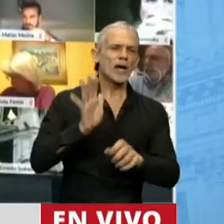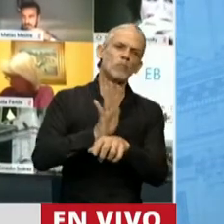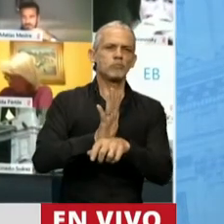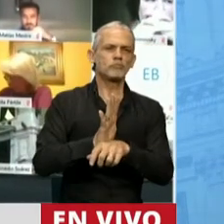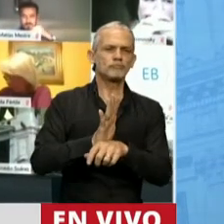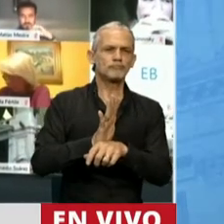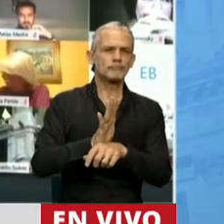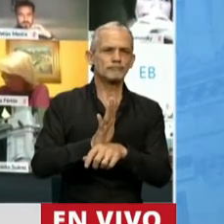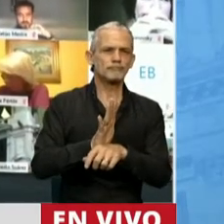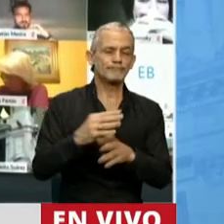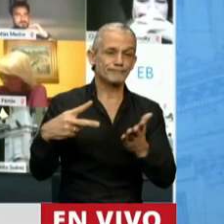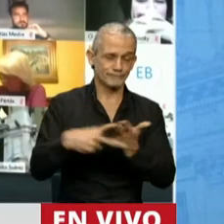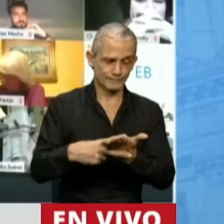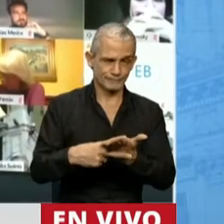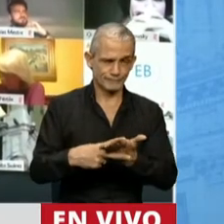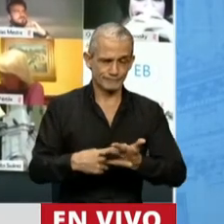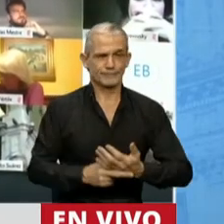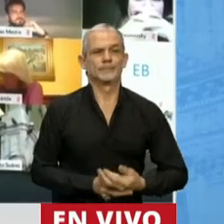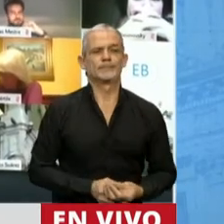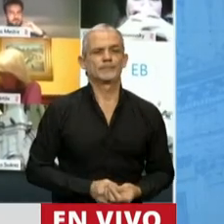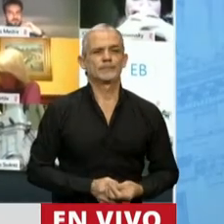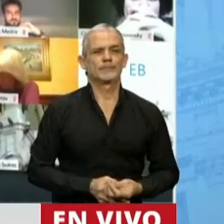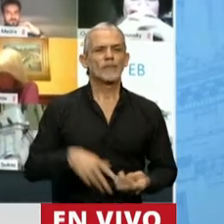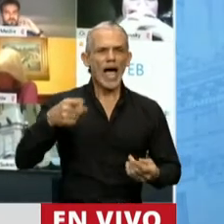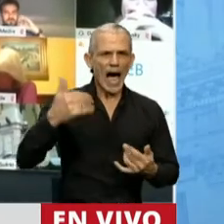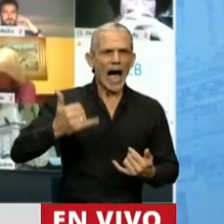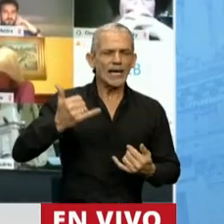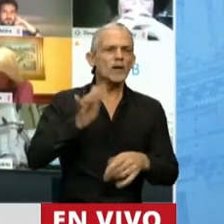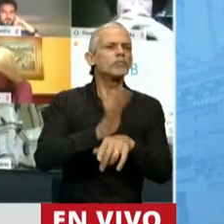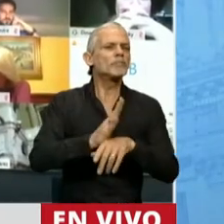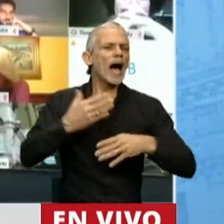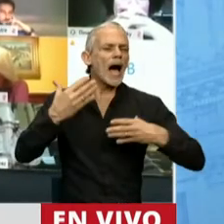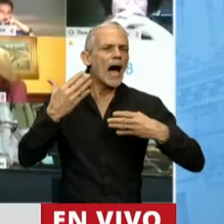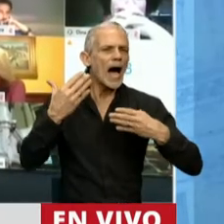actitud de apoyo